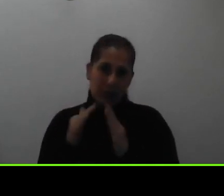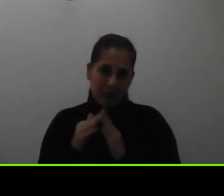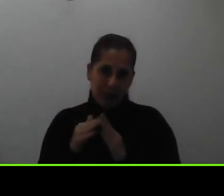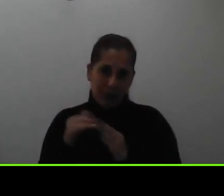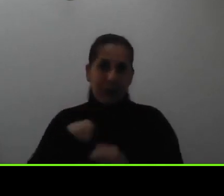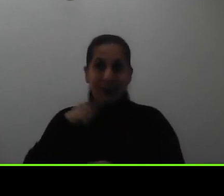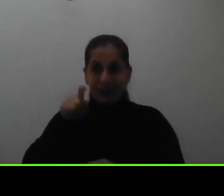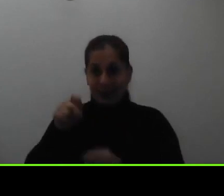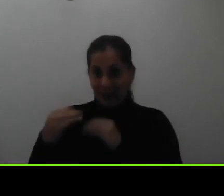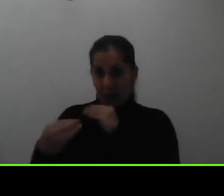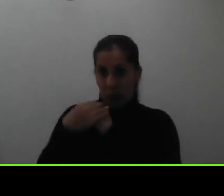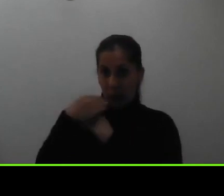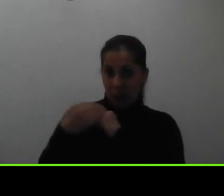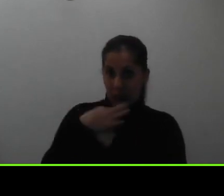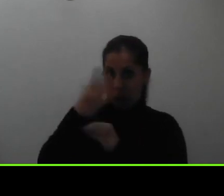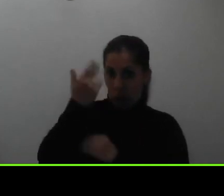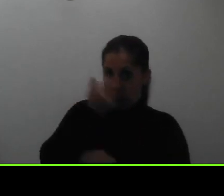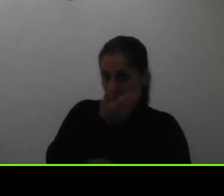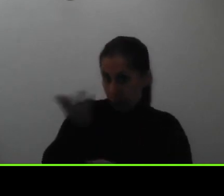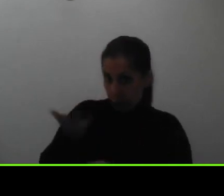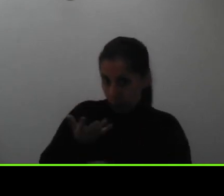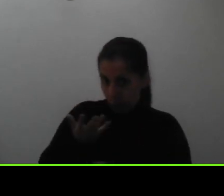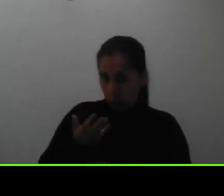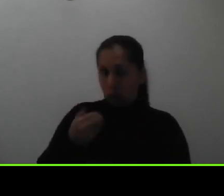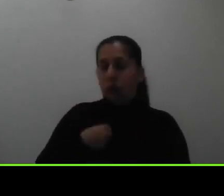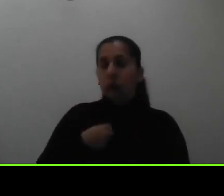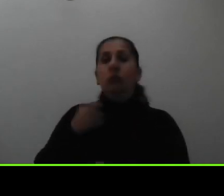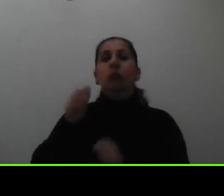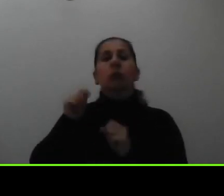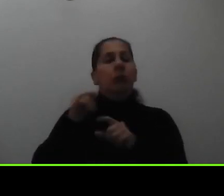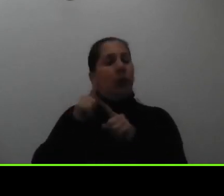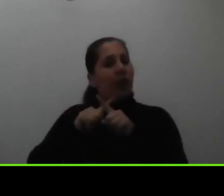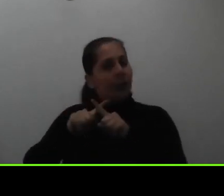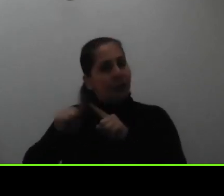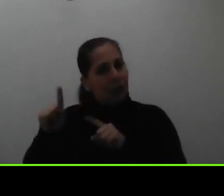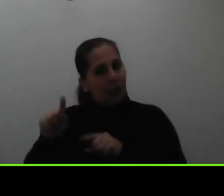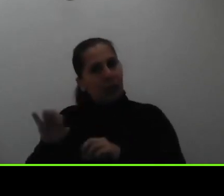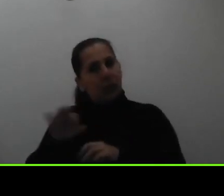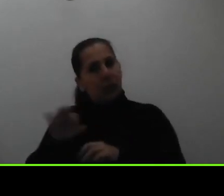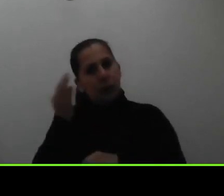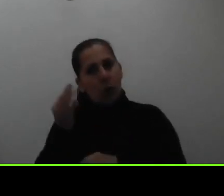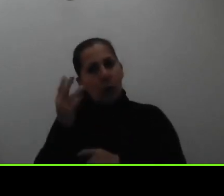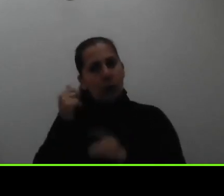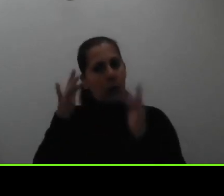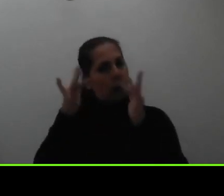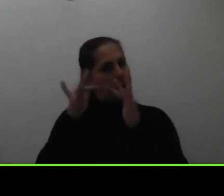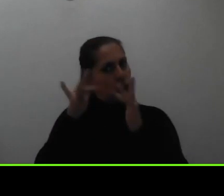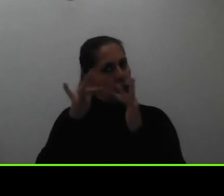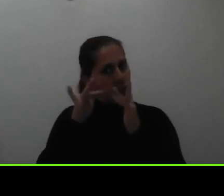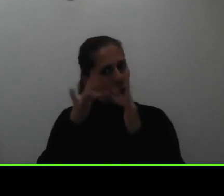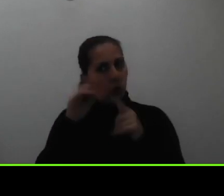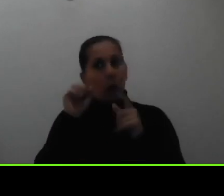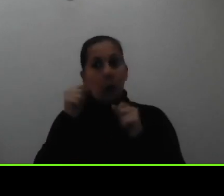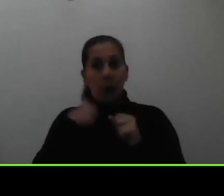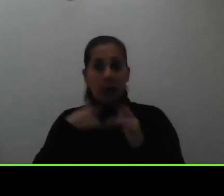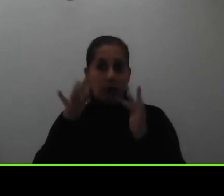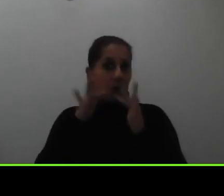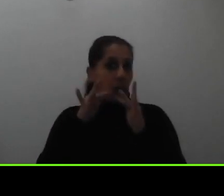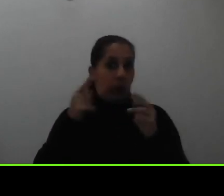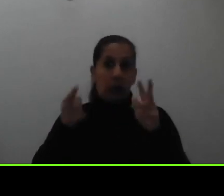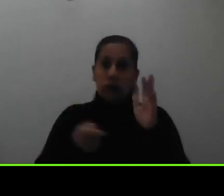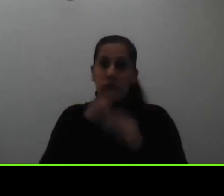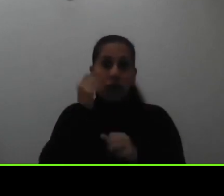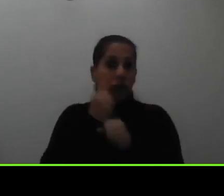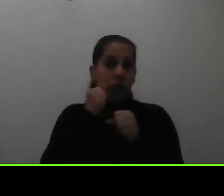orientación de parte de nosotros entonces por las diferentes vías que les dije o consultan de una vez también con trabajo social de las